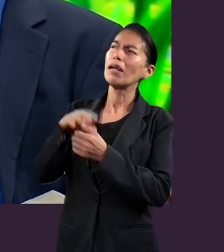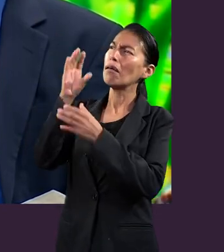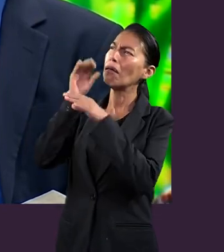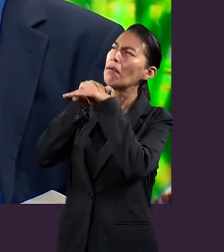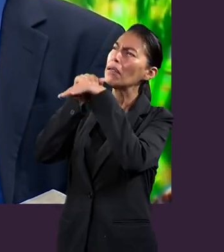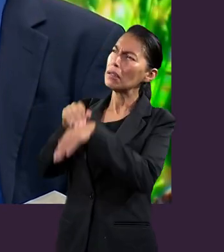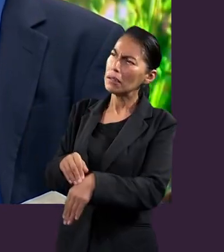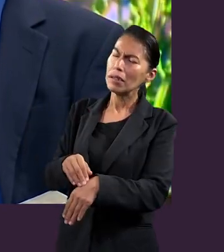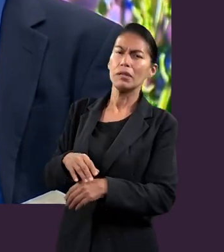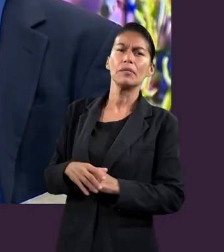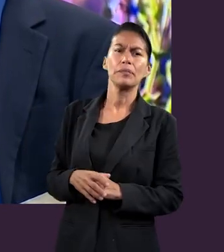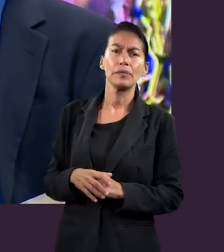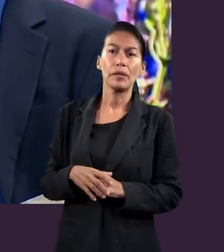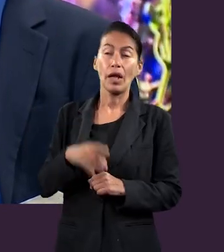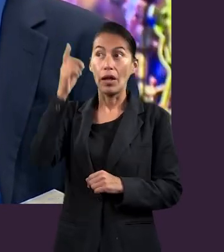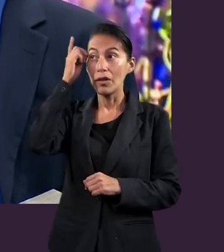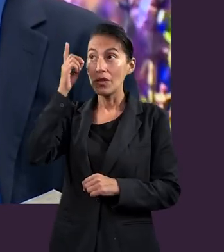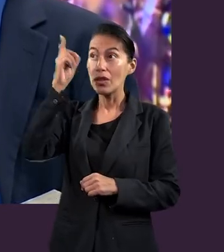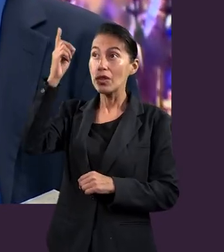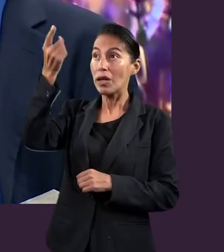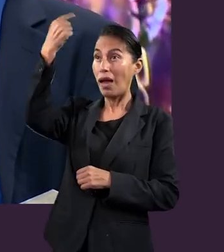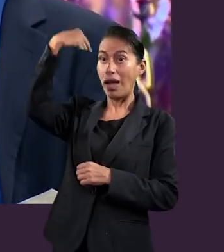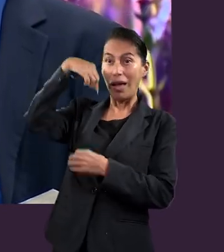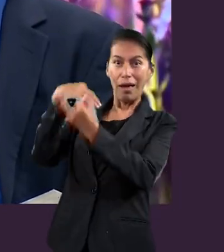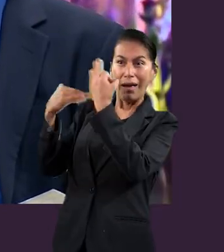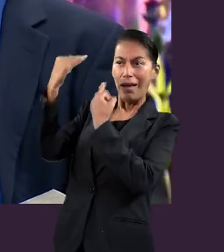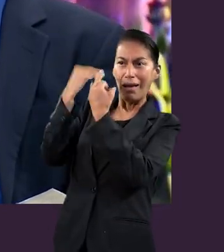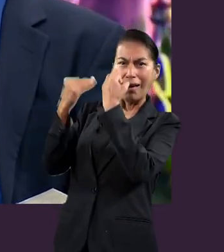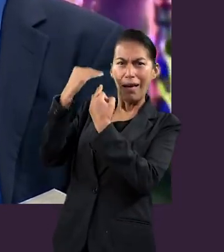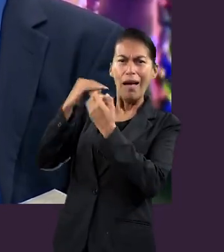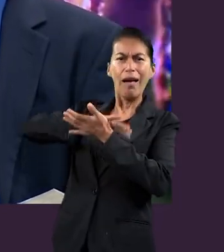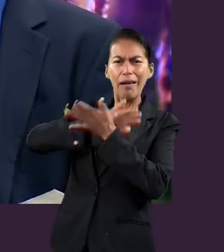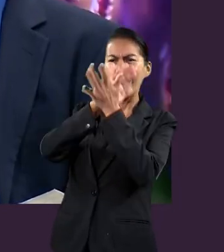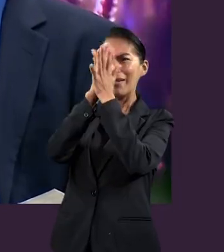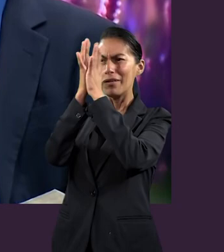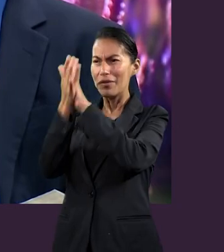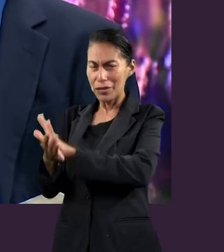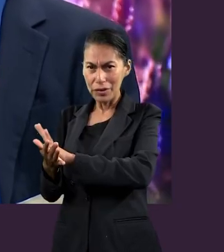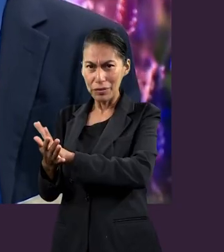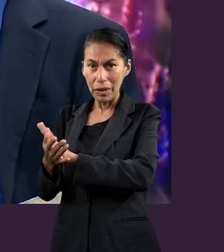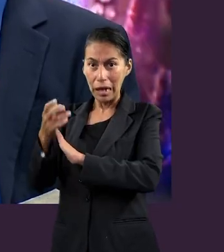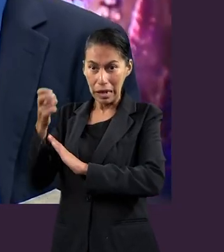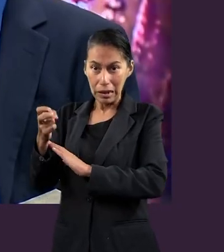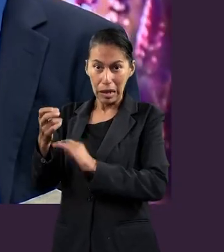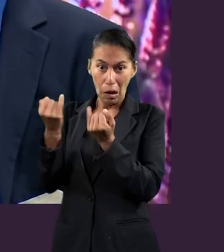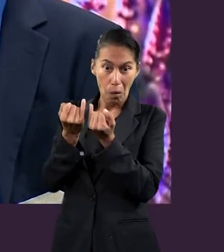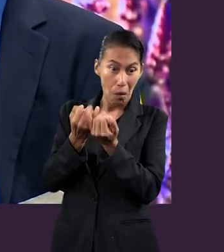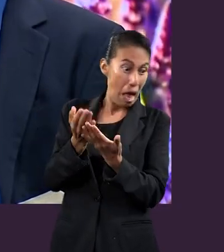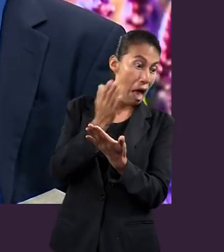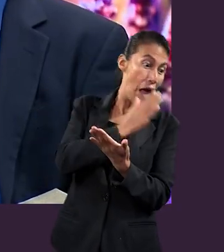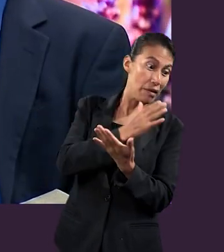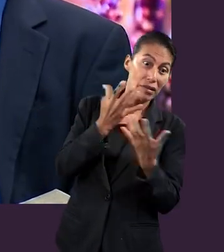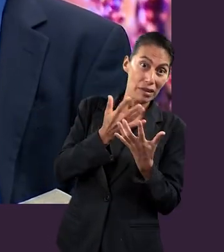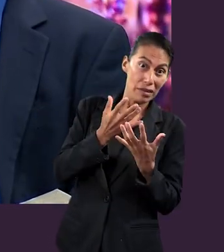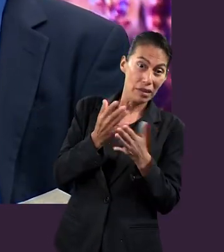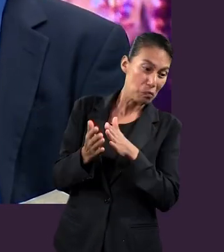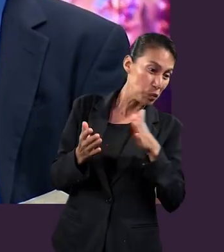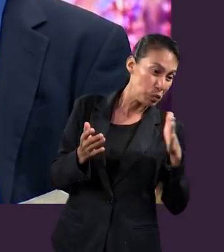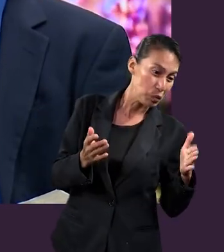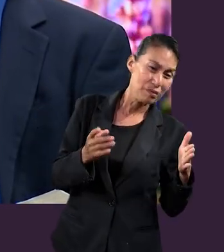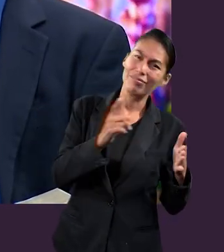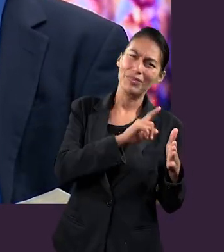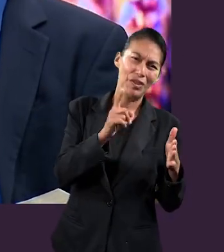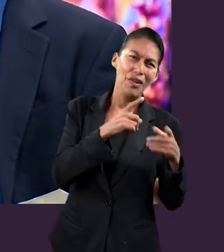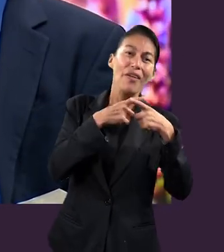ahora, convertidos por ese poder transformador de Cristo, no es igual. Ni siquiera se parece a la conducta